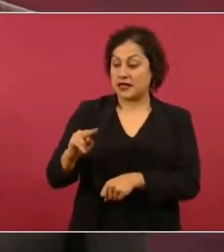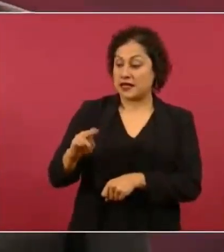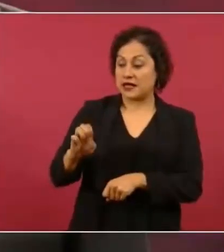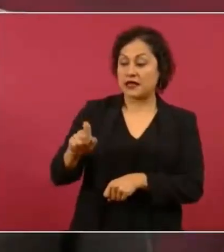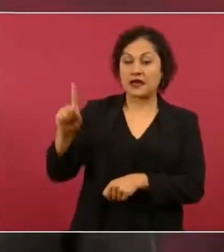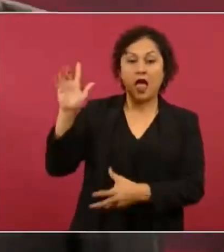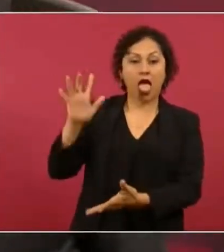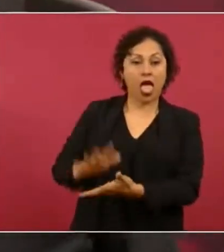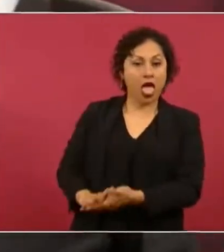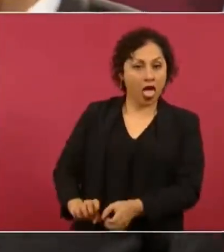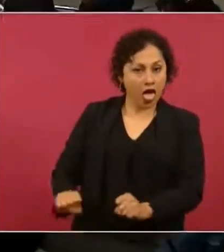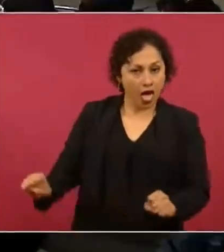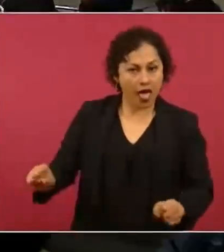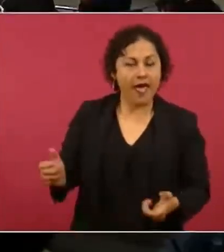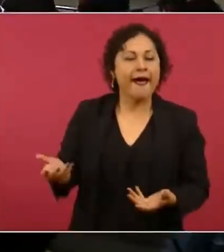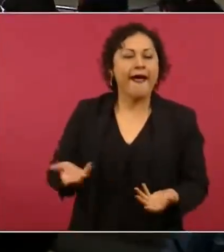Gracias. Gracias. Gracias. Gracias. Gracias.